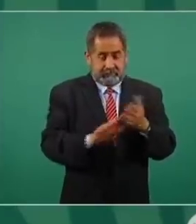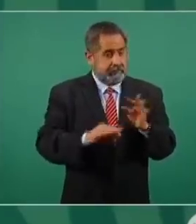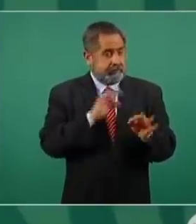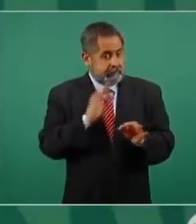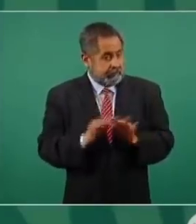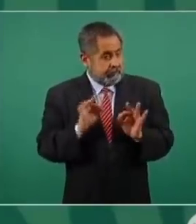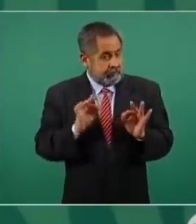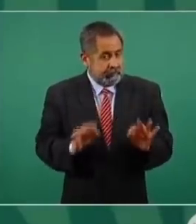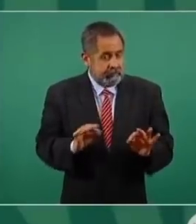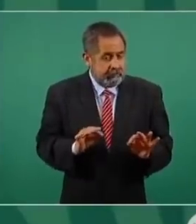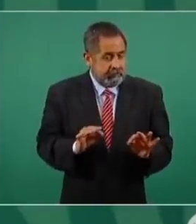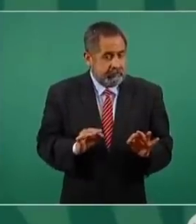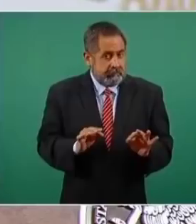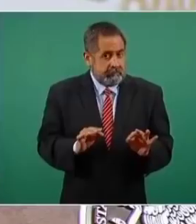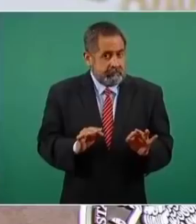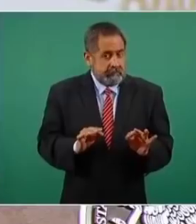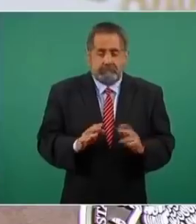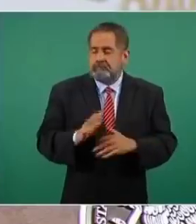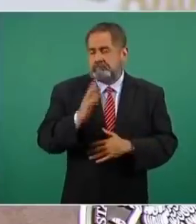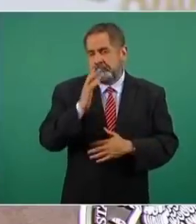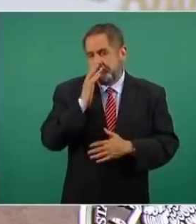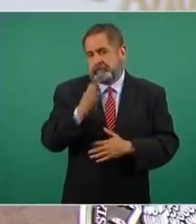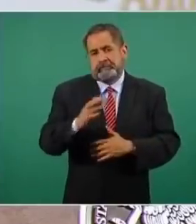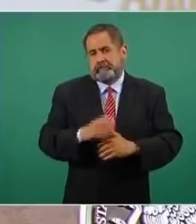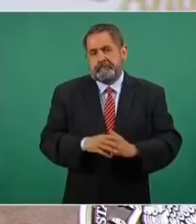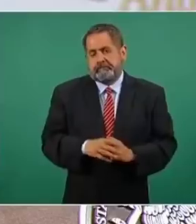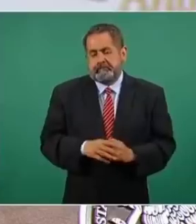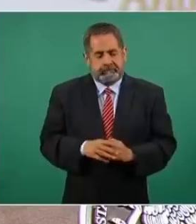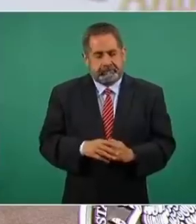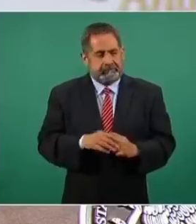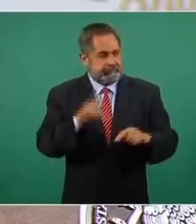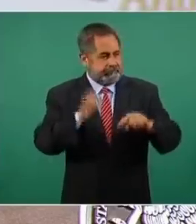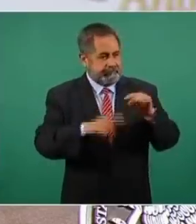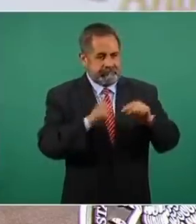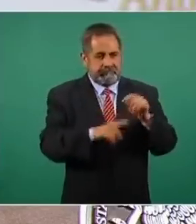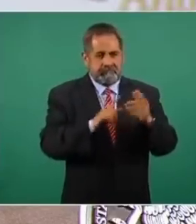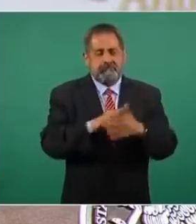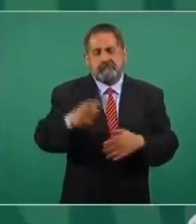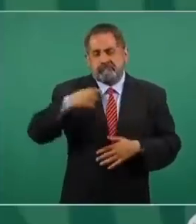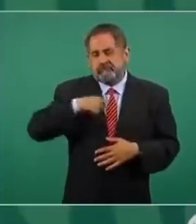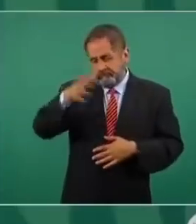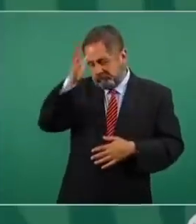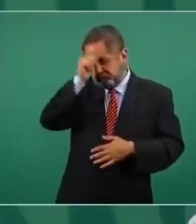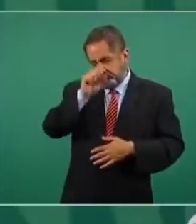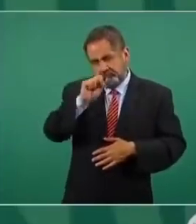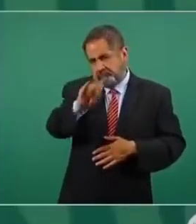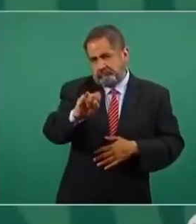se quita se limpia yo estoy de acuerdo